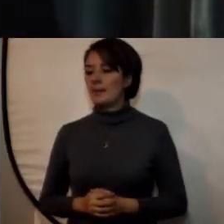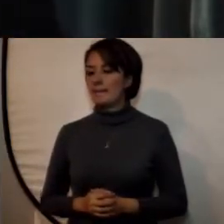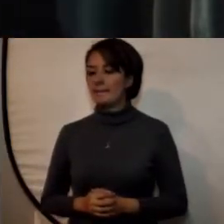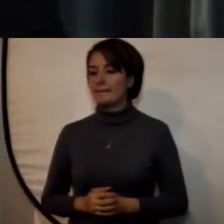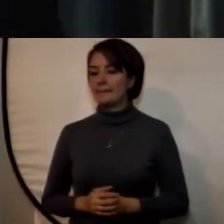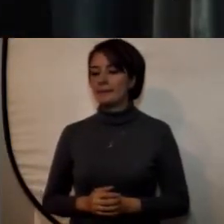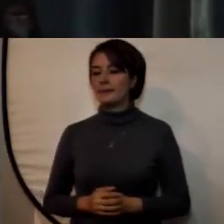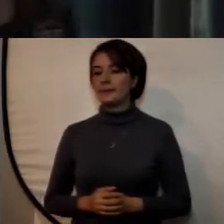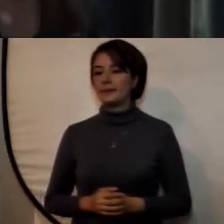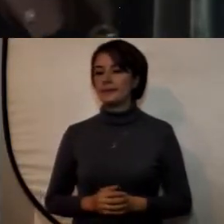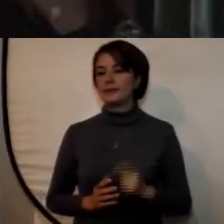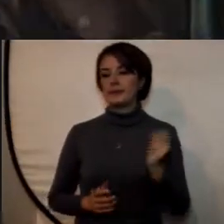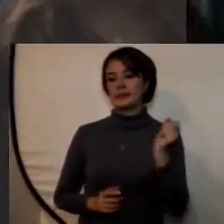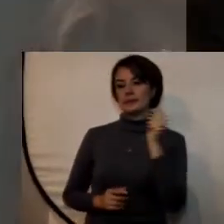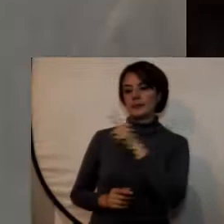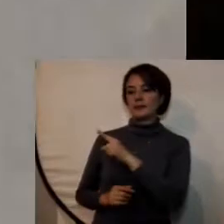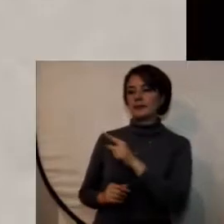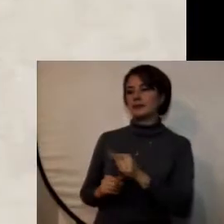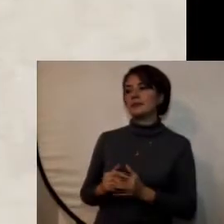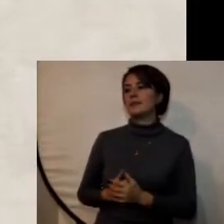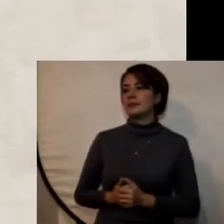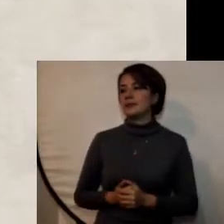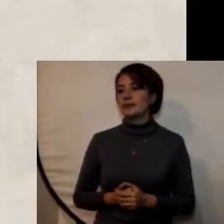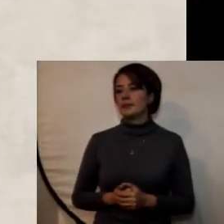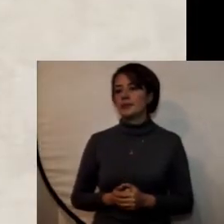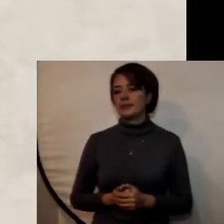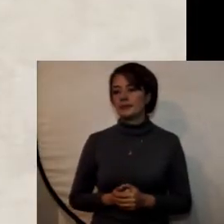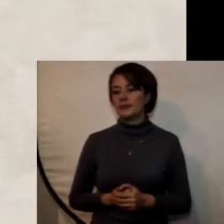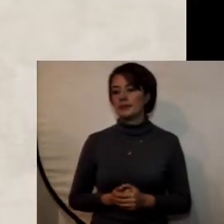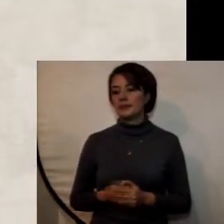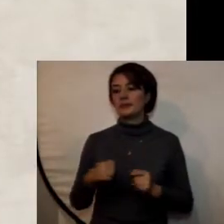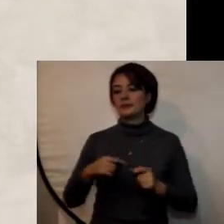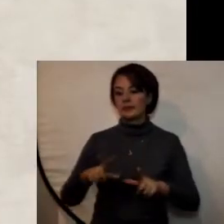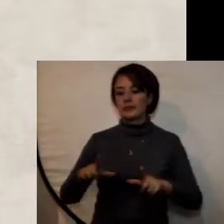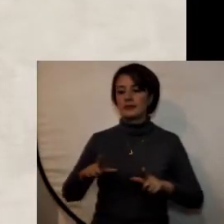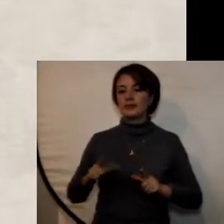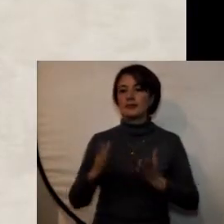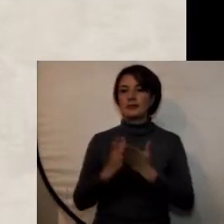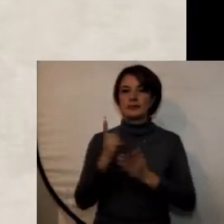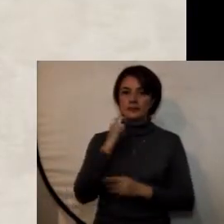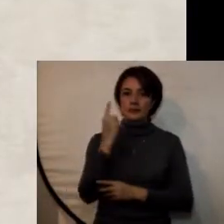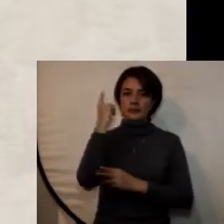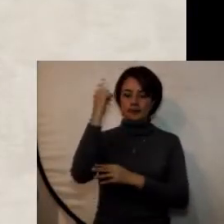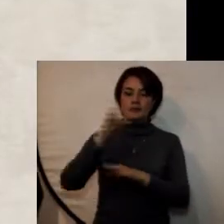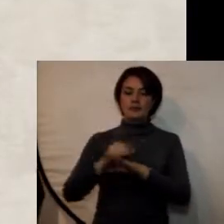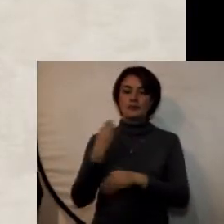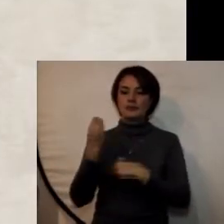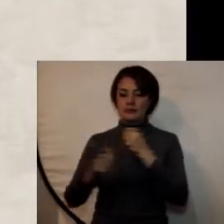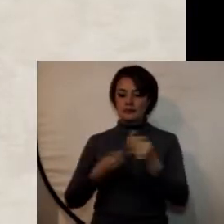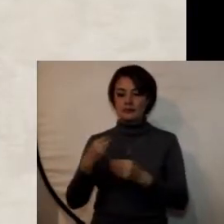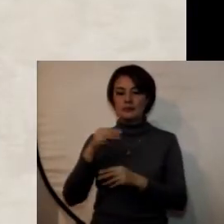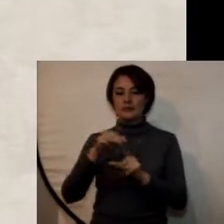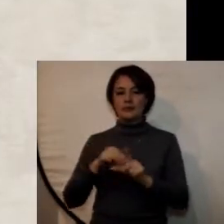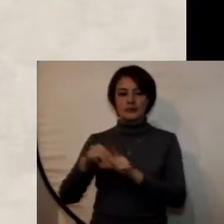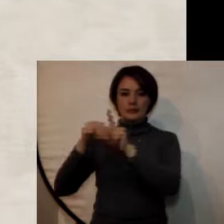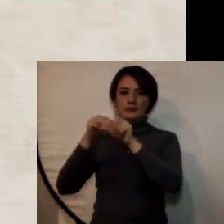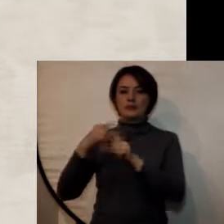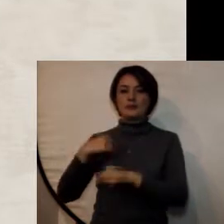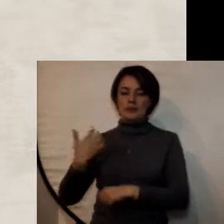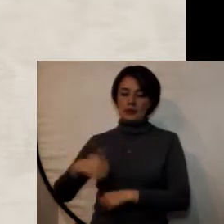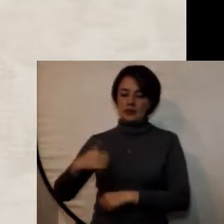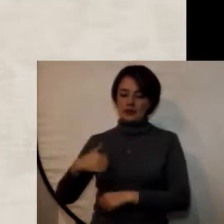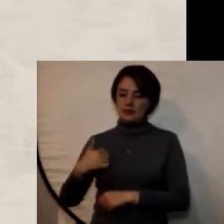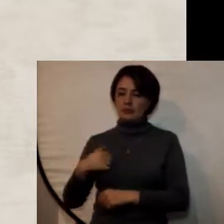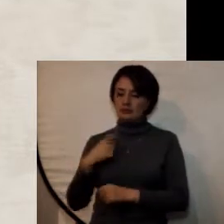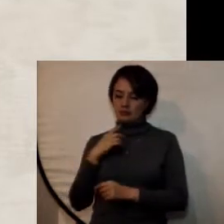Hola mi nombre es Renzo Coronado soy egresador de relaciones internacionales y estudios políticos me encuentro haciendo una maestría en la Argentina y